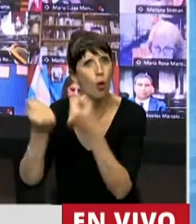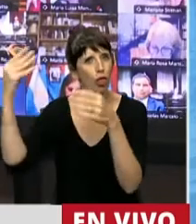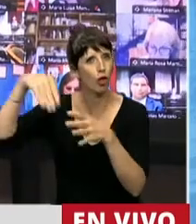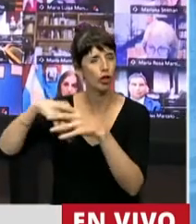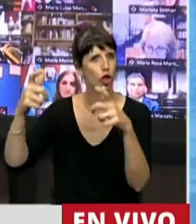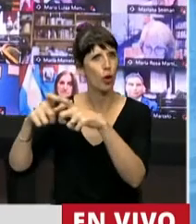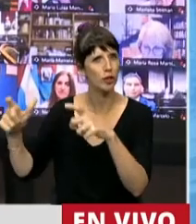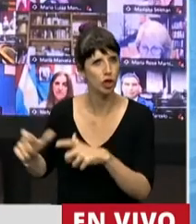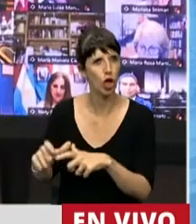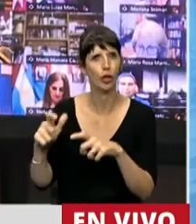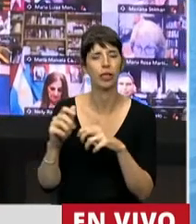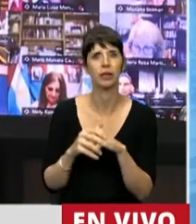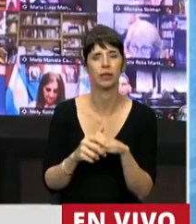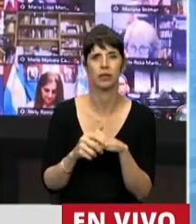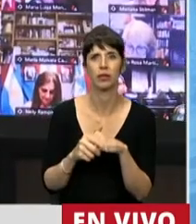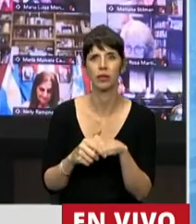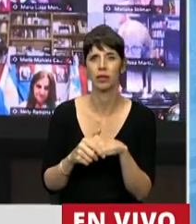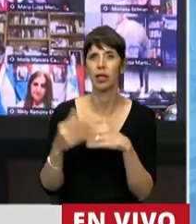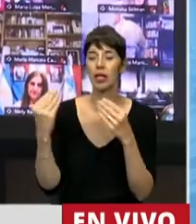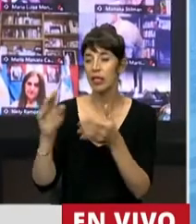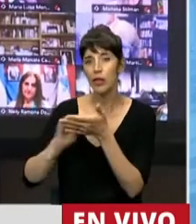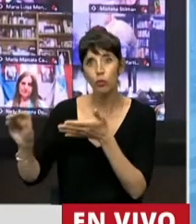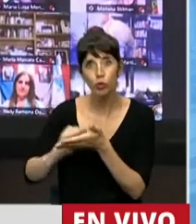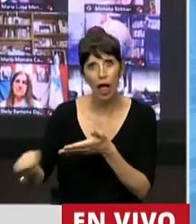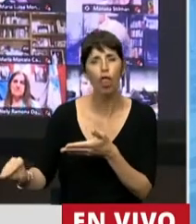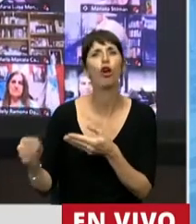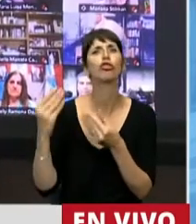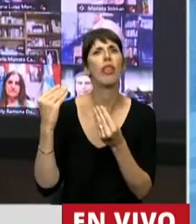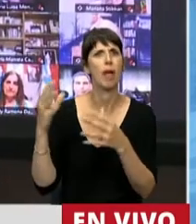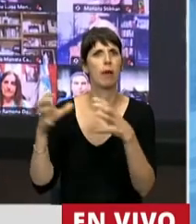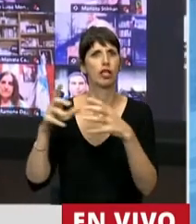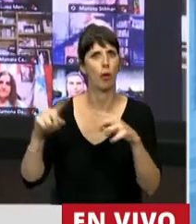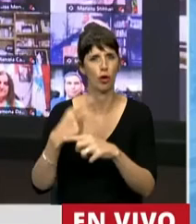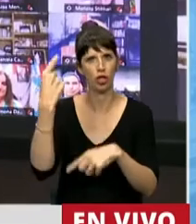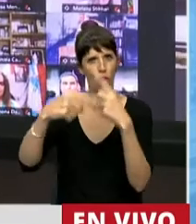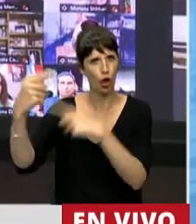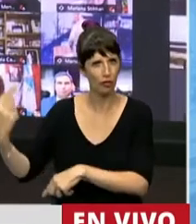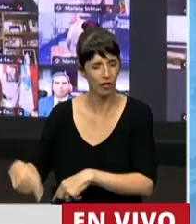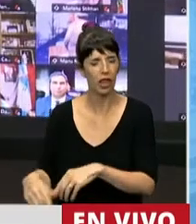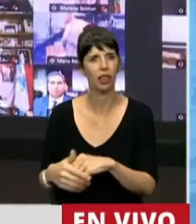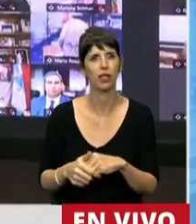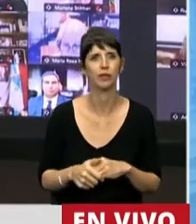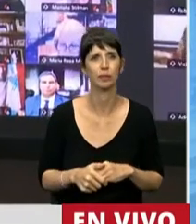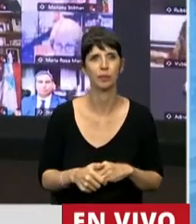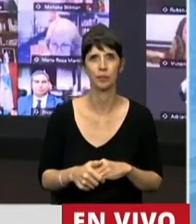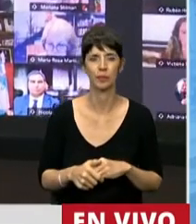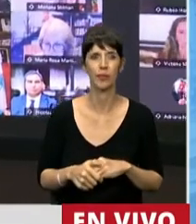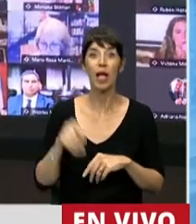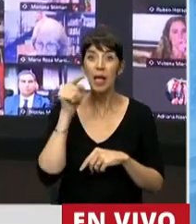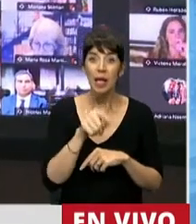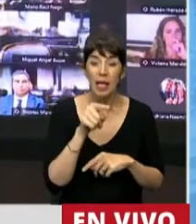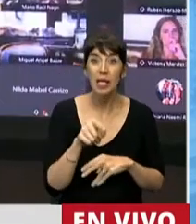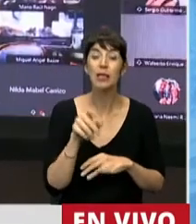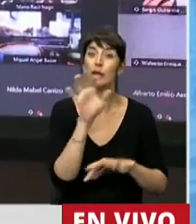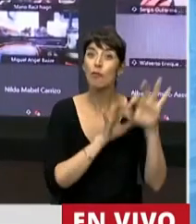comisiones entre diputados de diferentes fuerzas políticas y de diferentes bloques. Y este proyecto que estamos